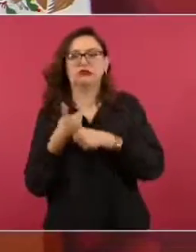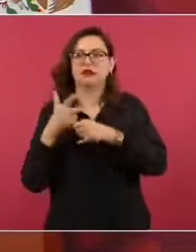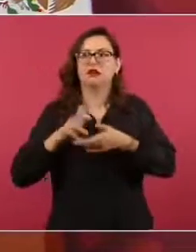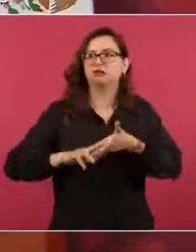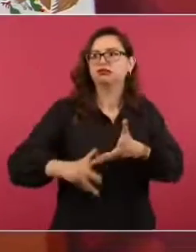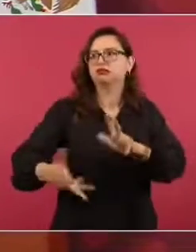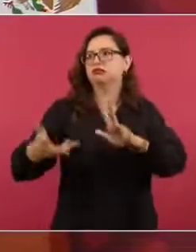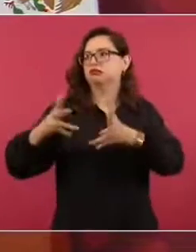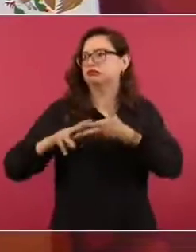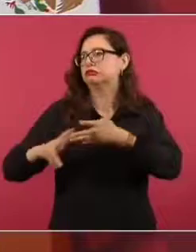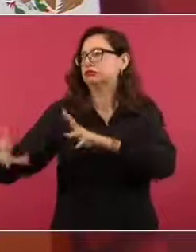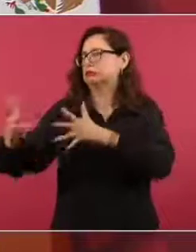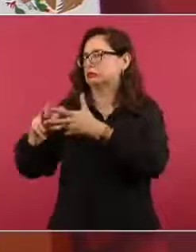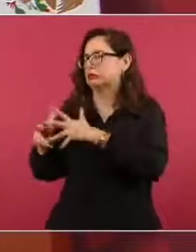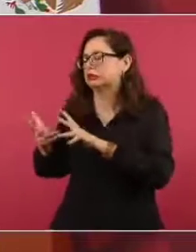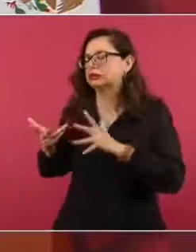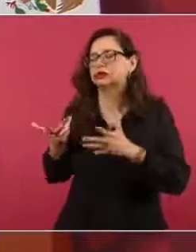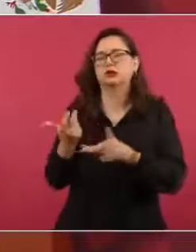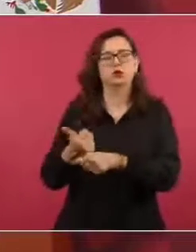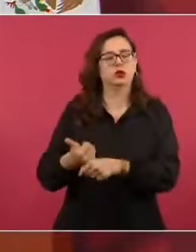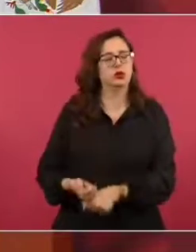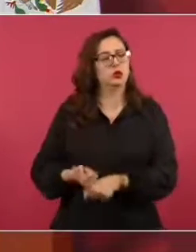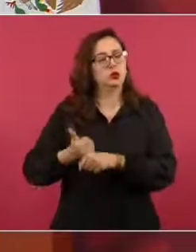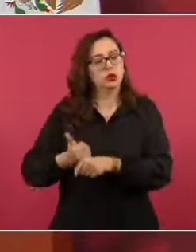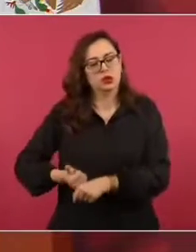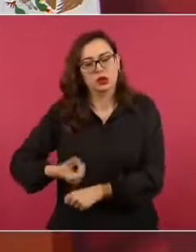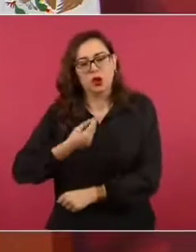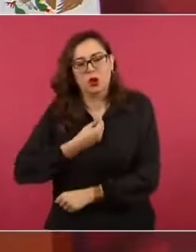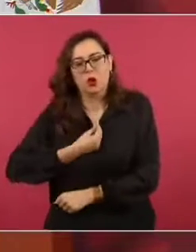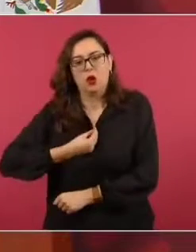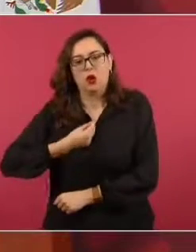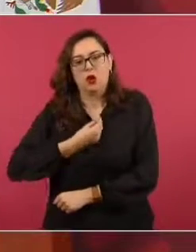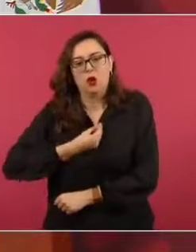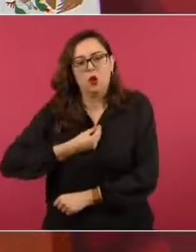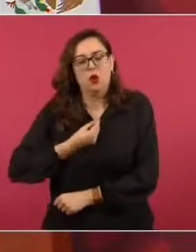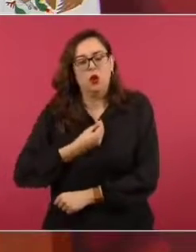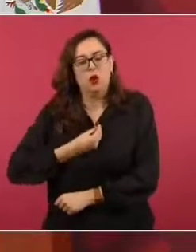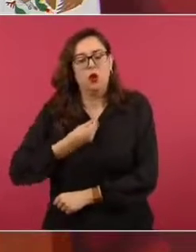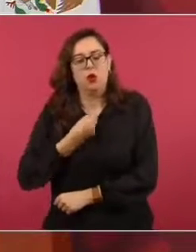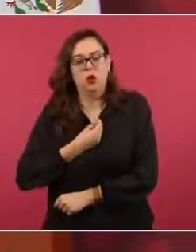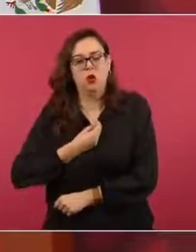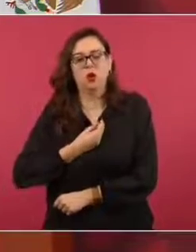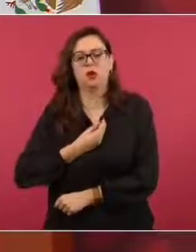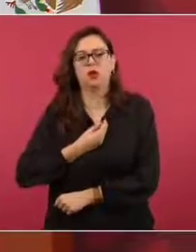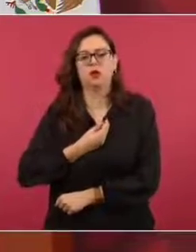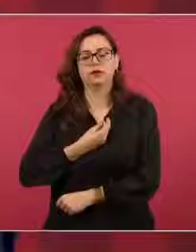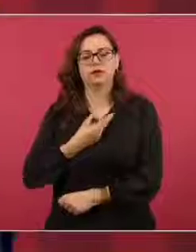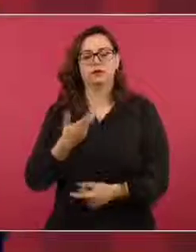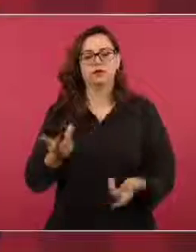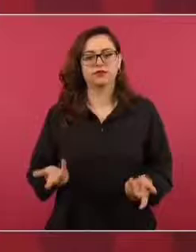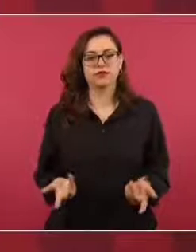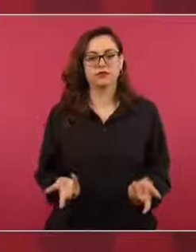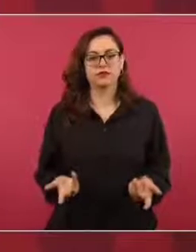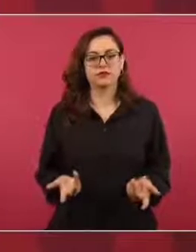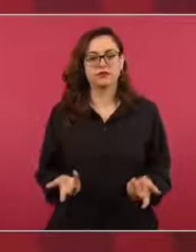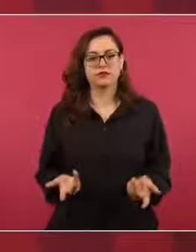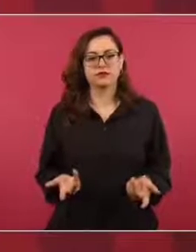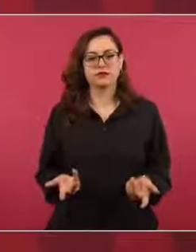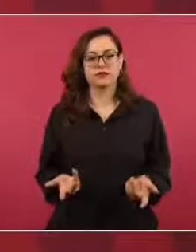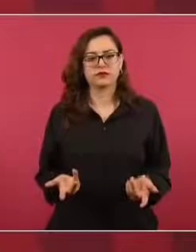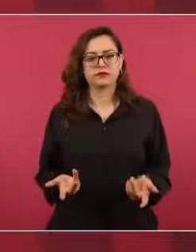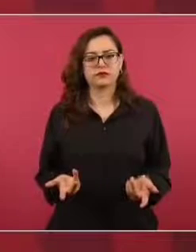si los que